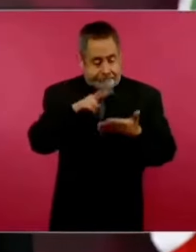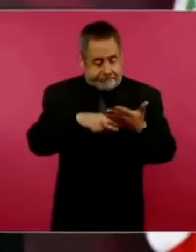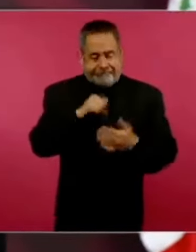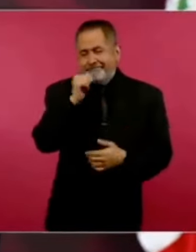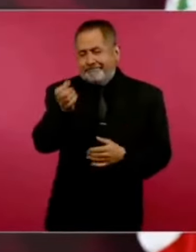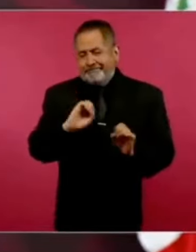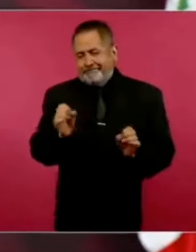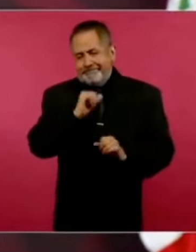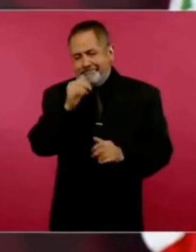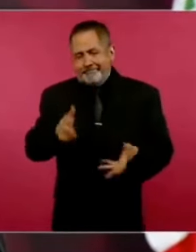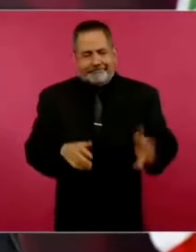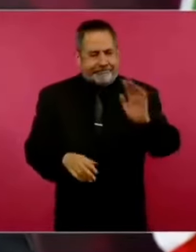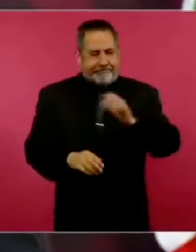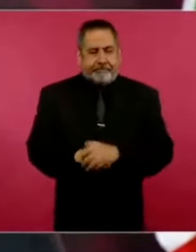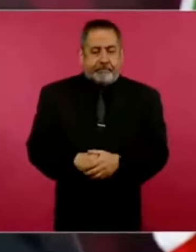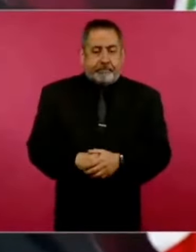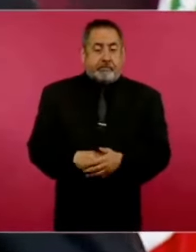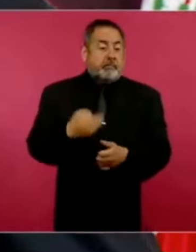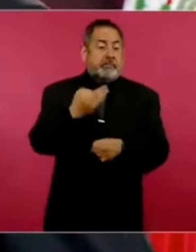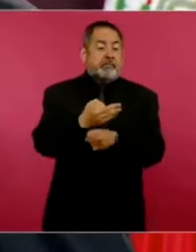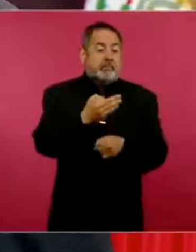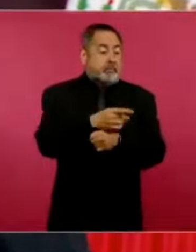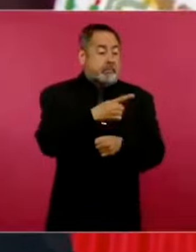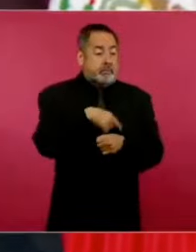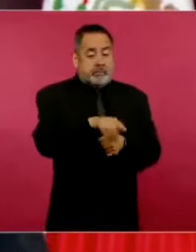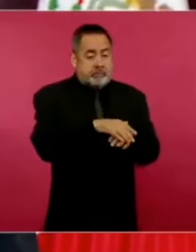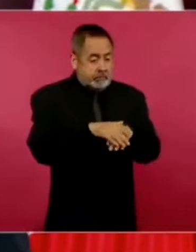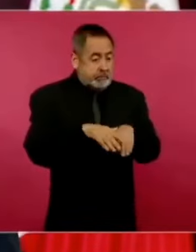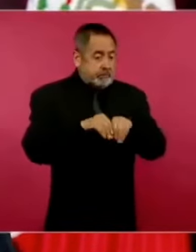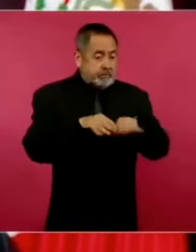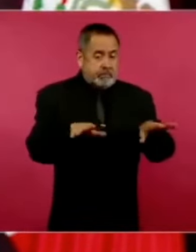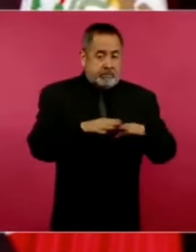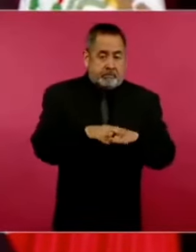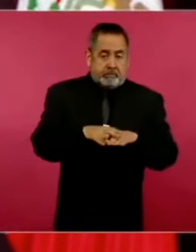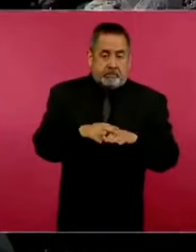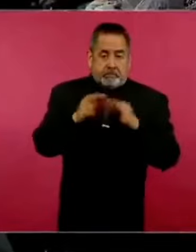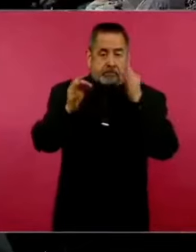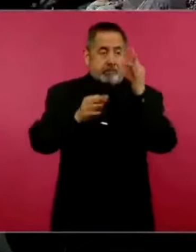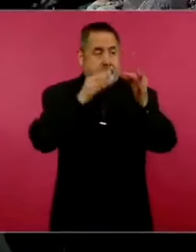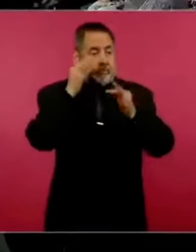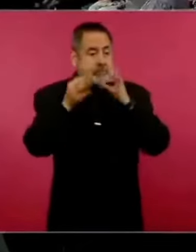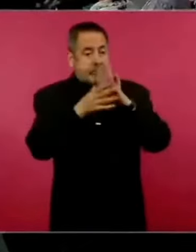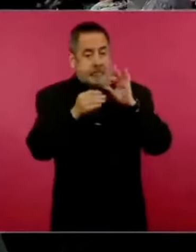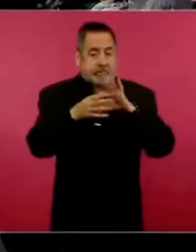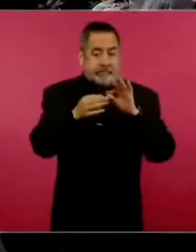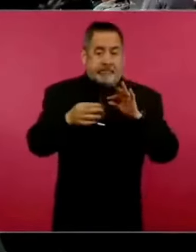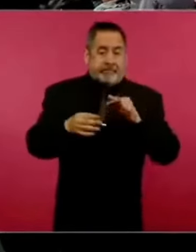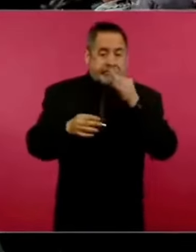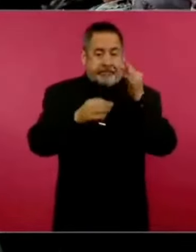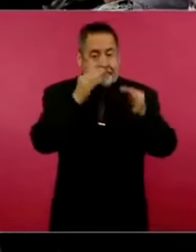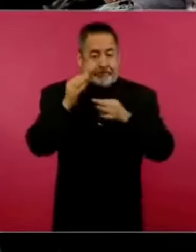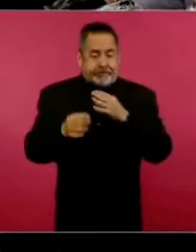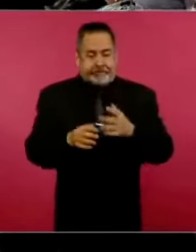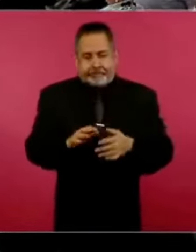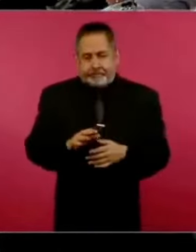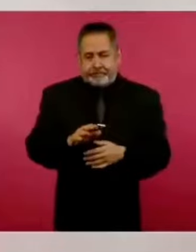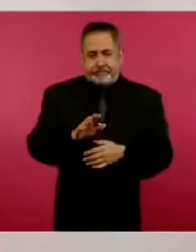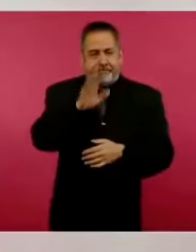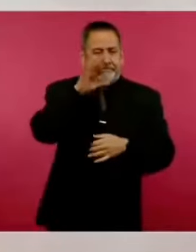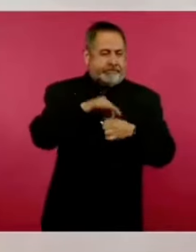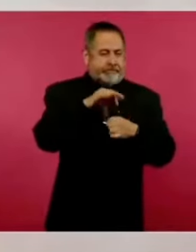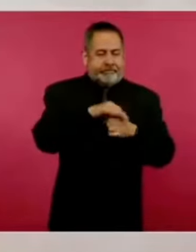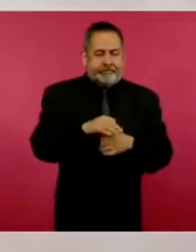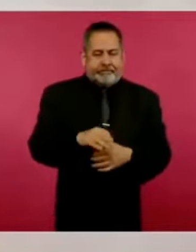Ahorita todo es la campaña, porque parece que fueron muy